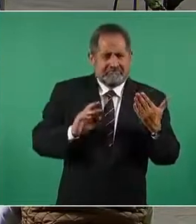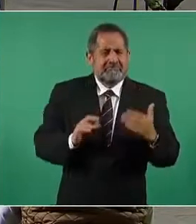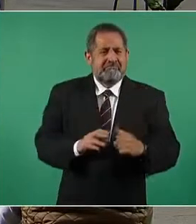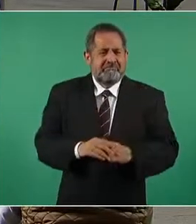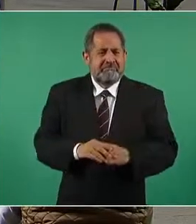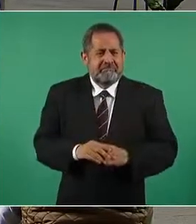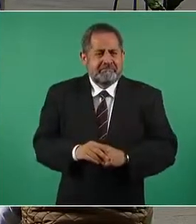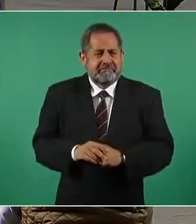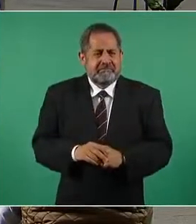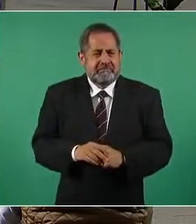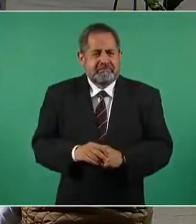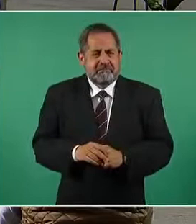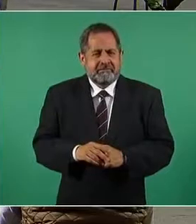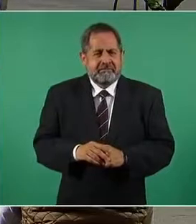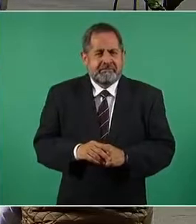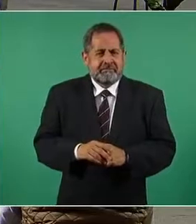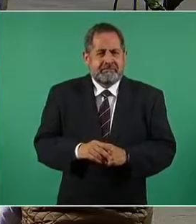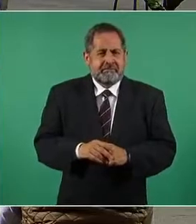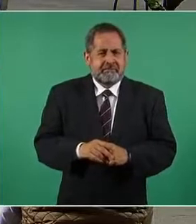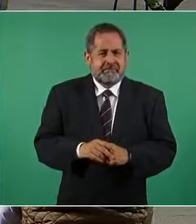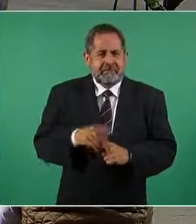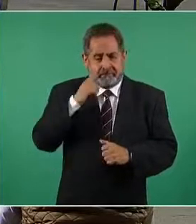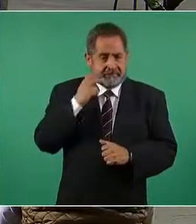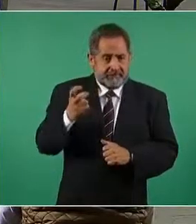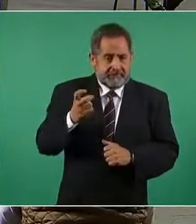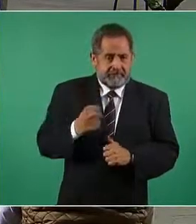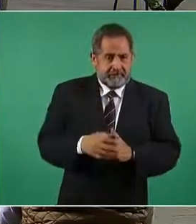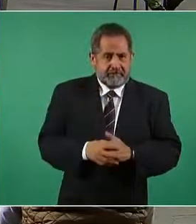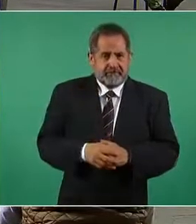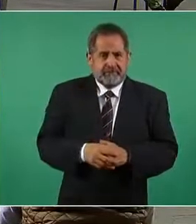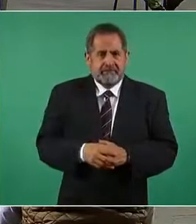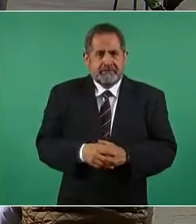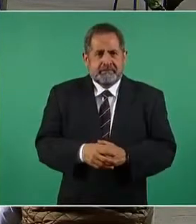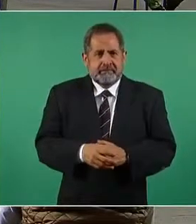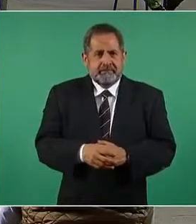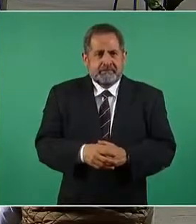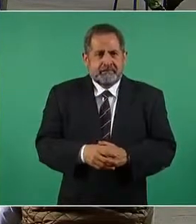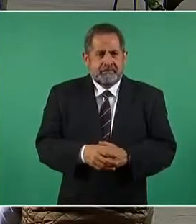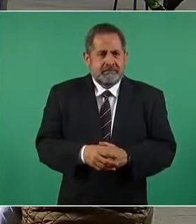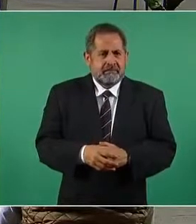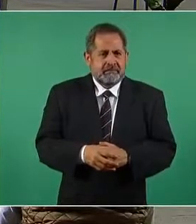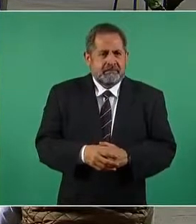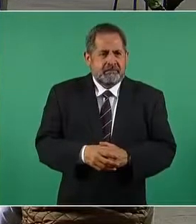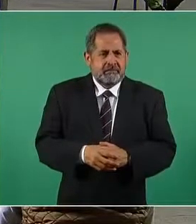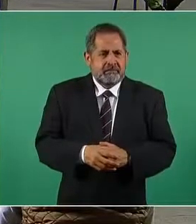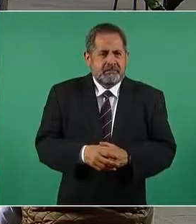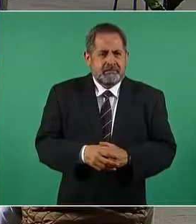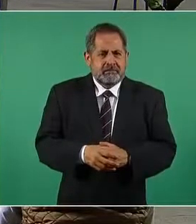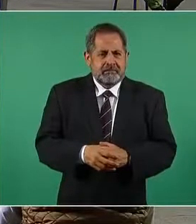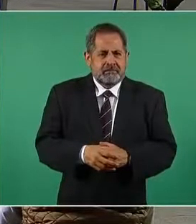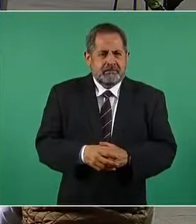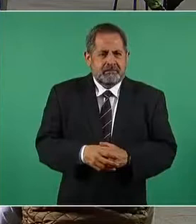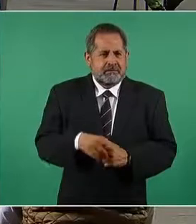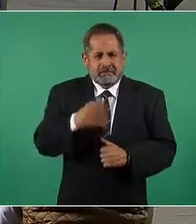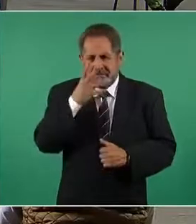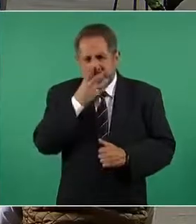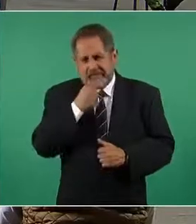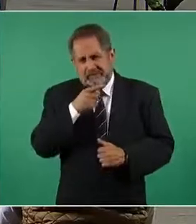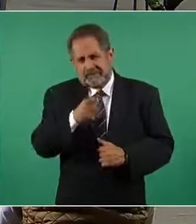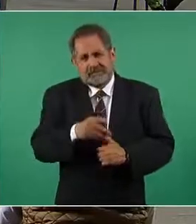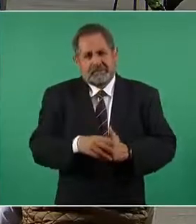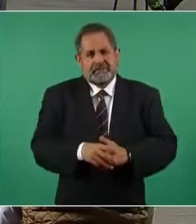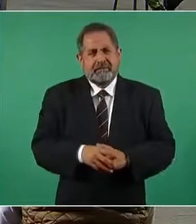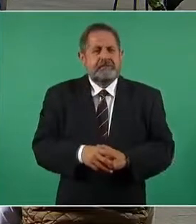a ver pero esa es bueno regresa pero esa es bellísima